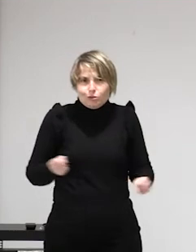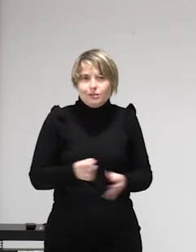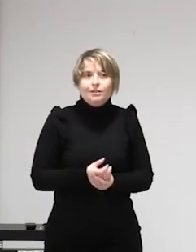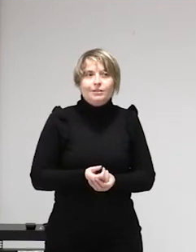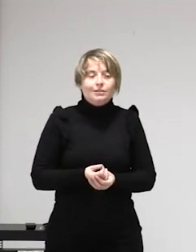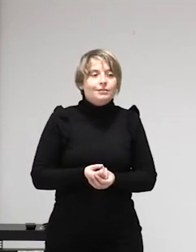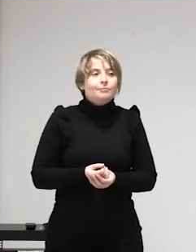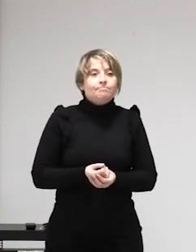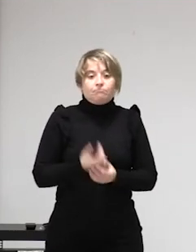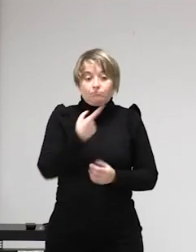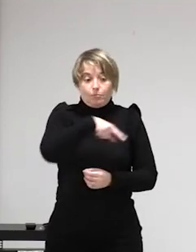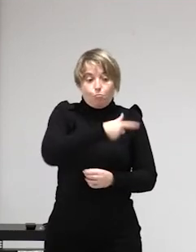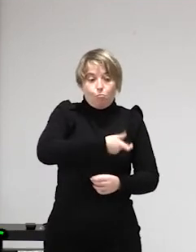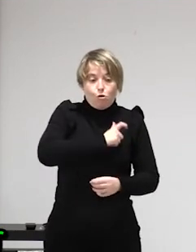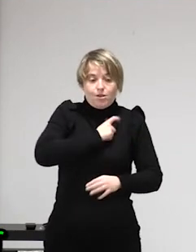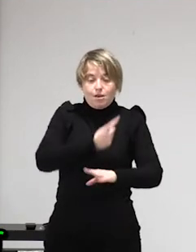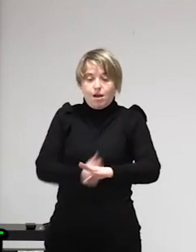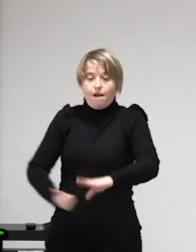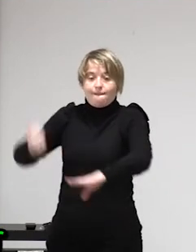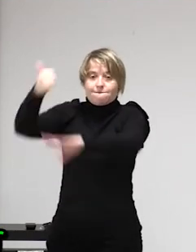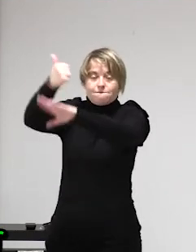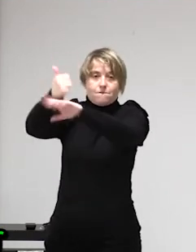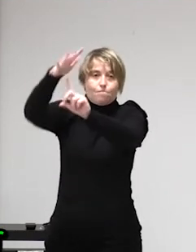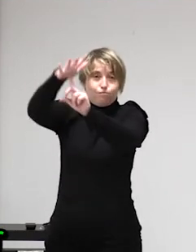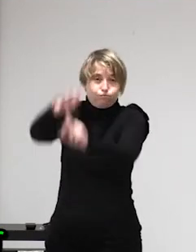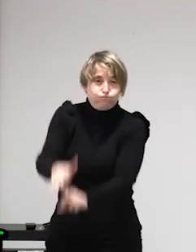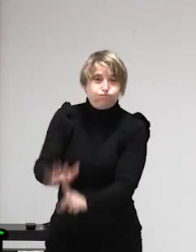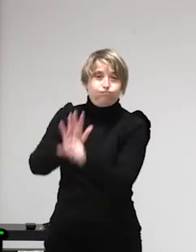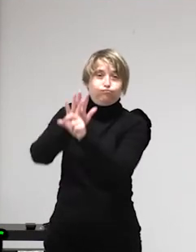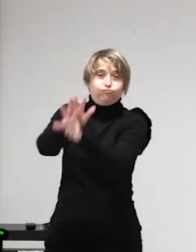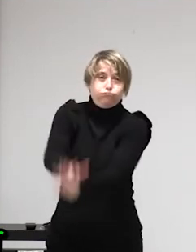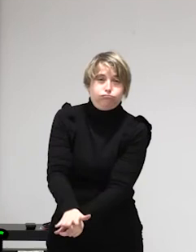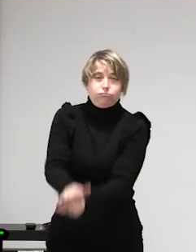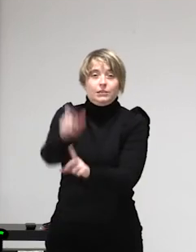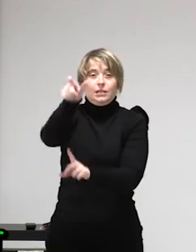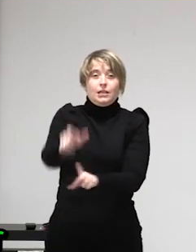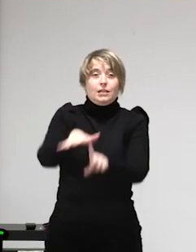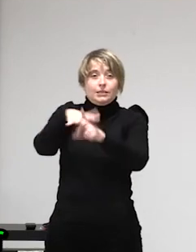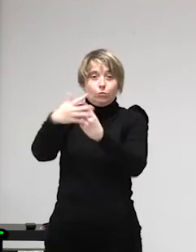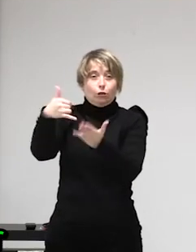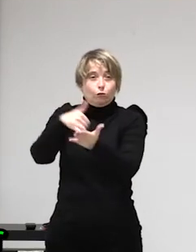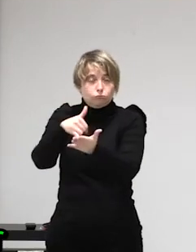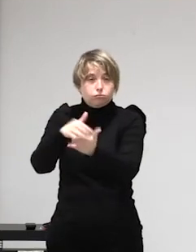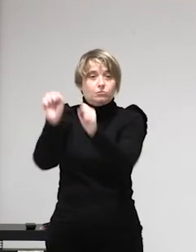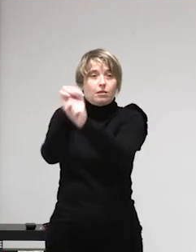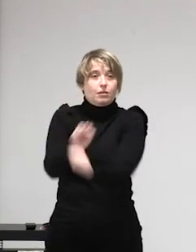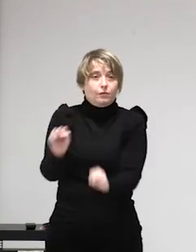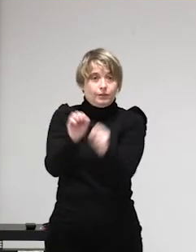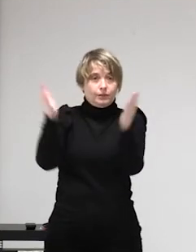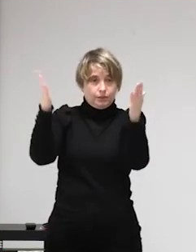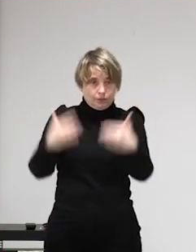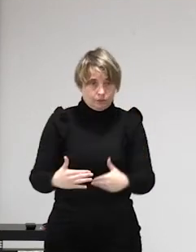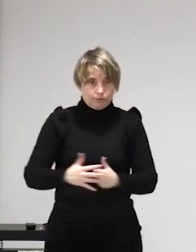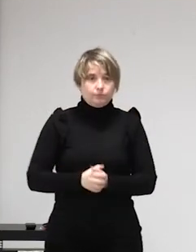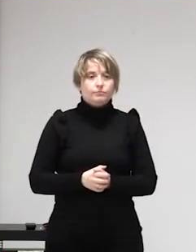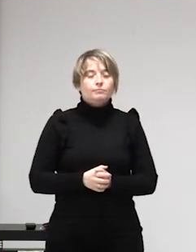persona de ahí está en situación de trata nuestras compañeras de la calle tendrían mucho más fácil denunciar cuando una